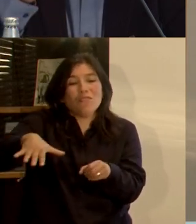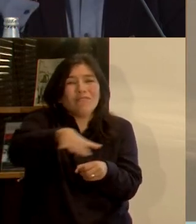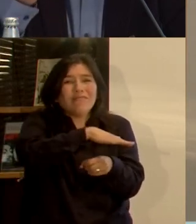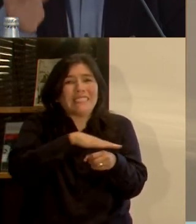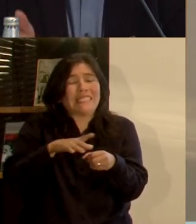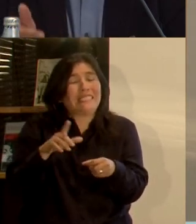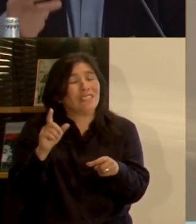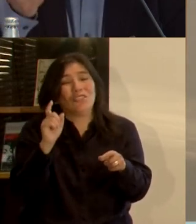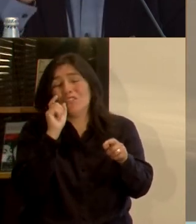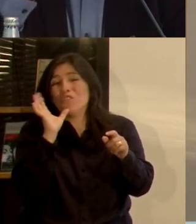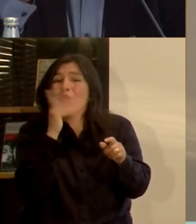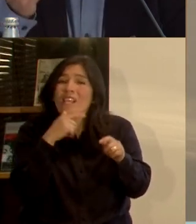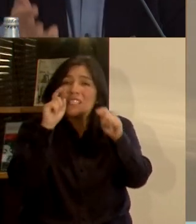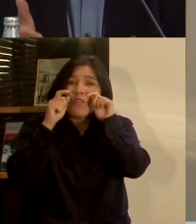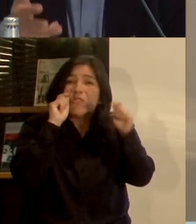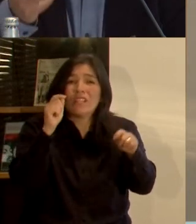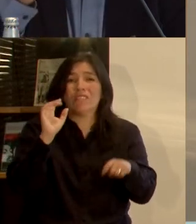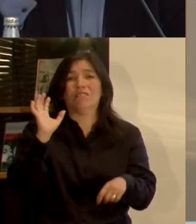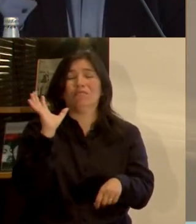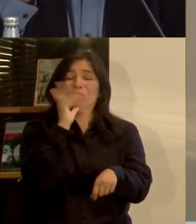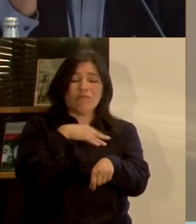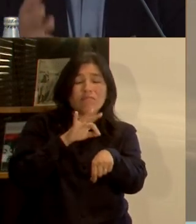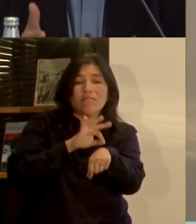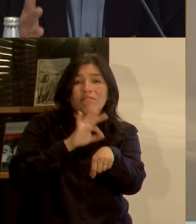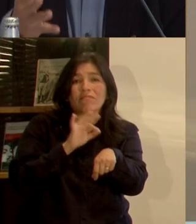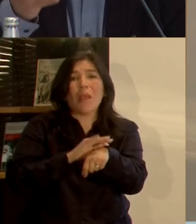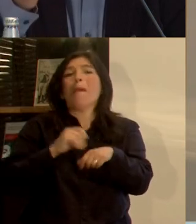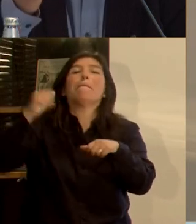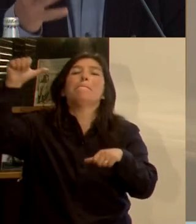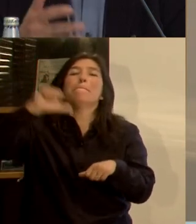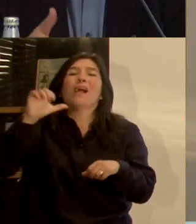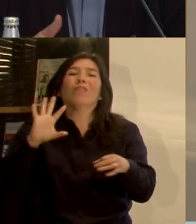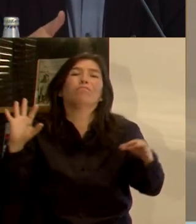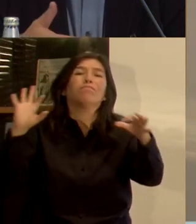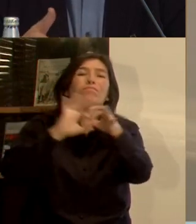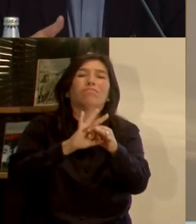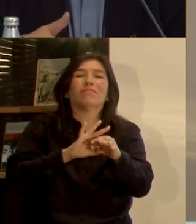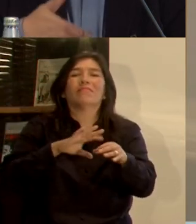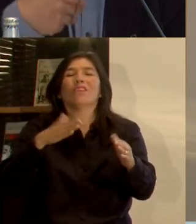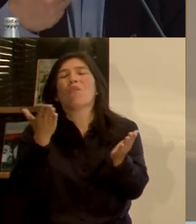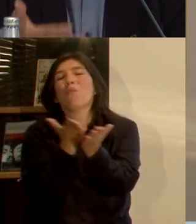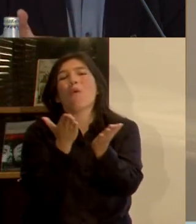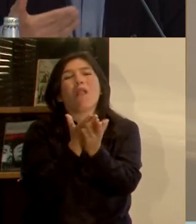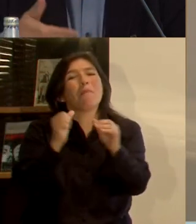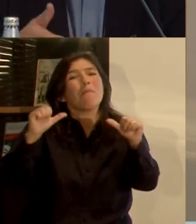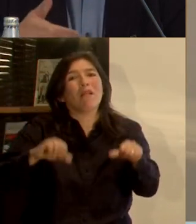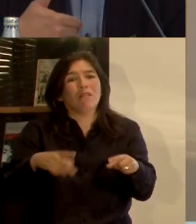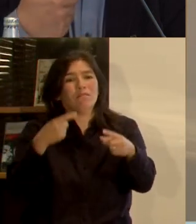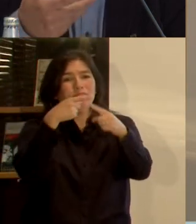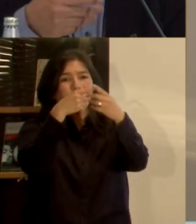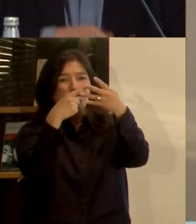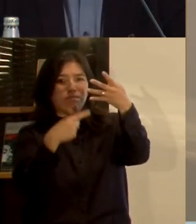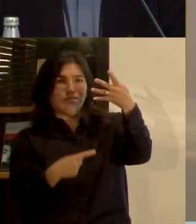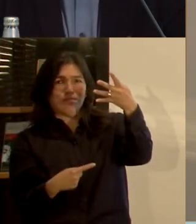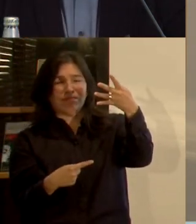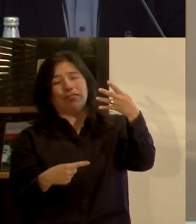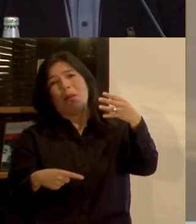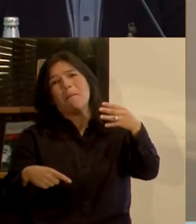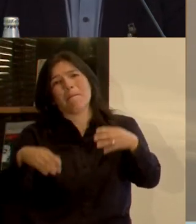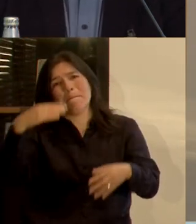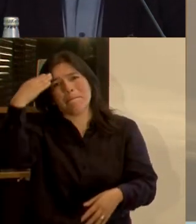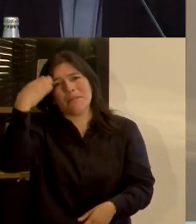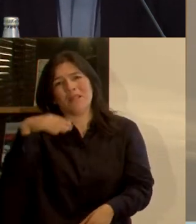malas áreas verdes, mala salud, mala educación, mala conectividad. Entonces, es una sumatoria de cosas que es muy